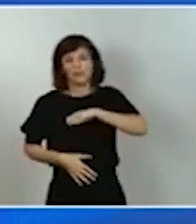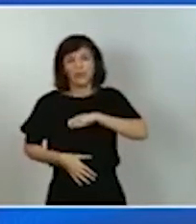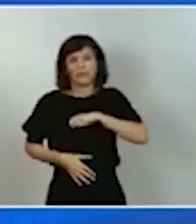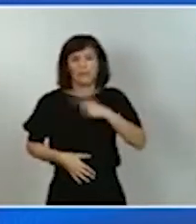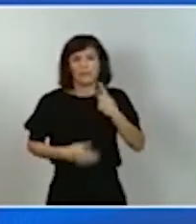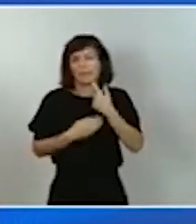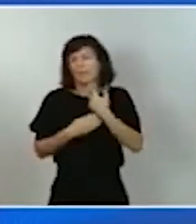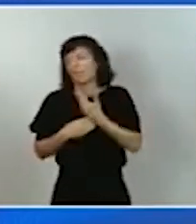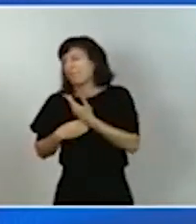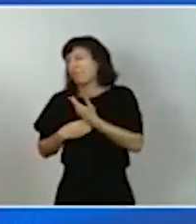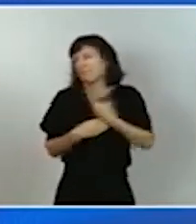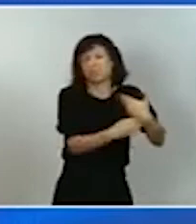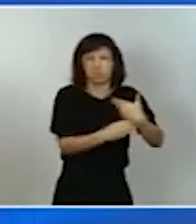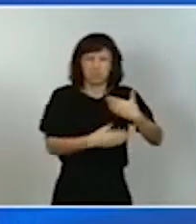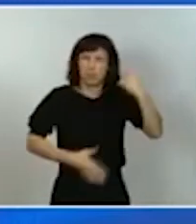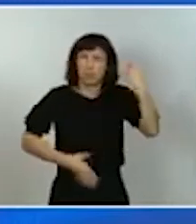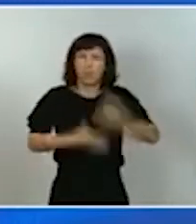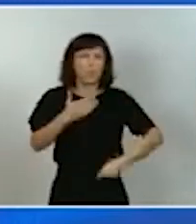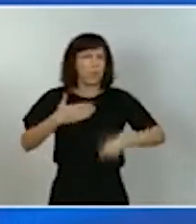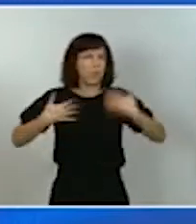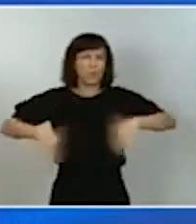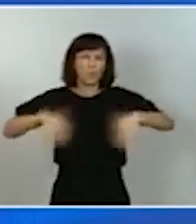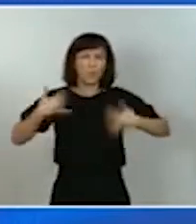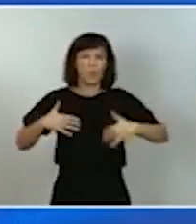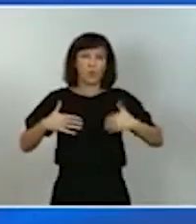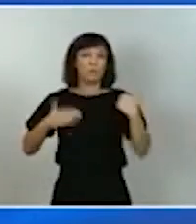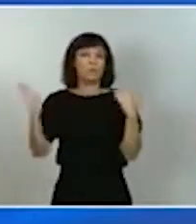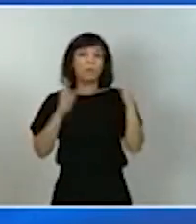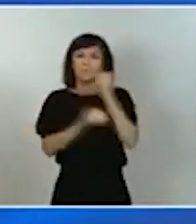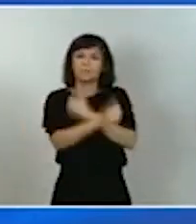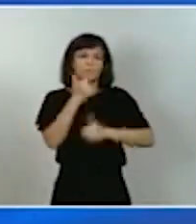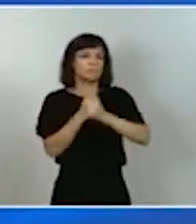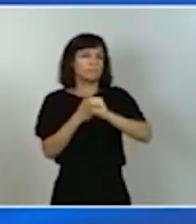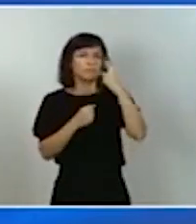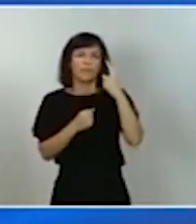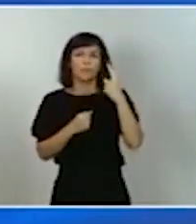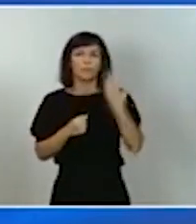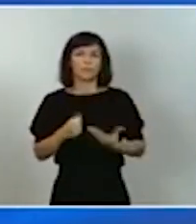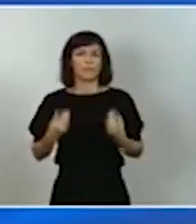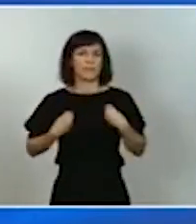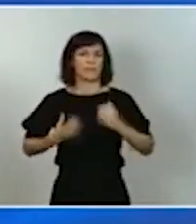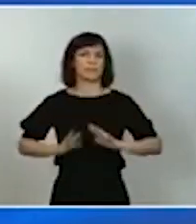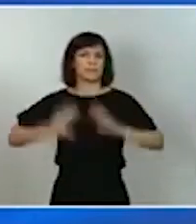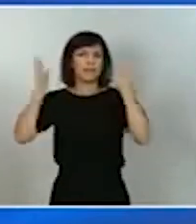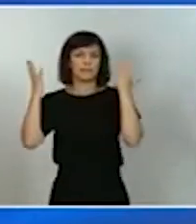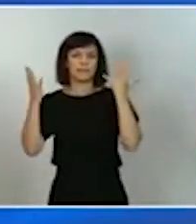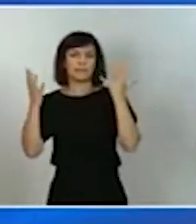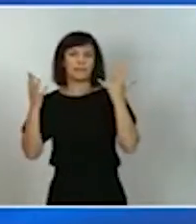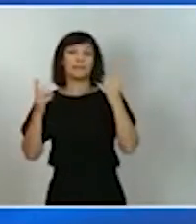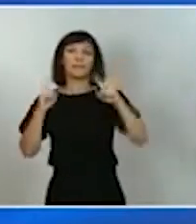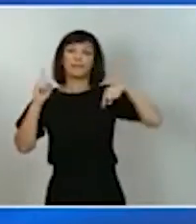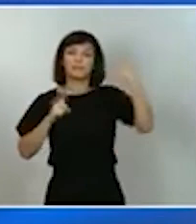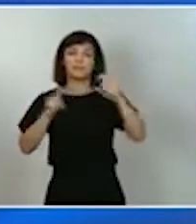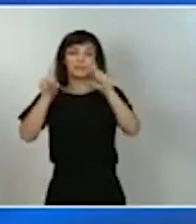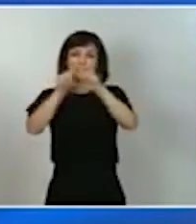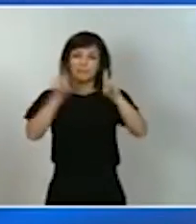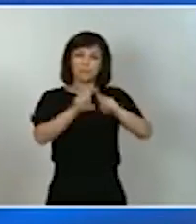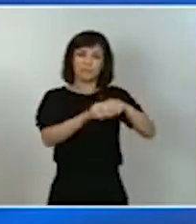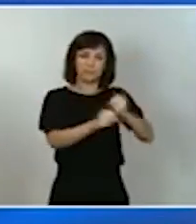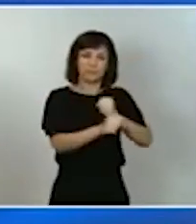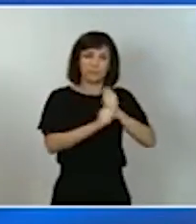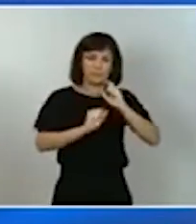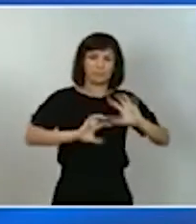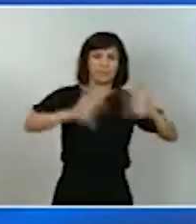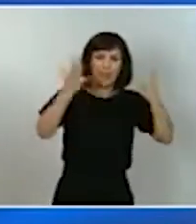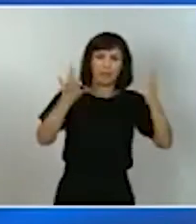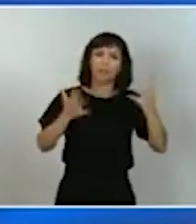En ese momento, había que salvar vidas primero y salvar puestos de trabajo y empresas después. Y lo hicimos con